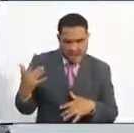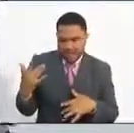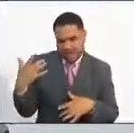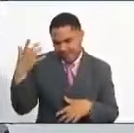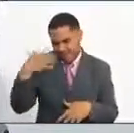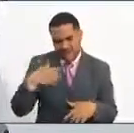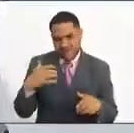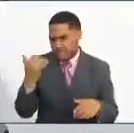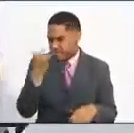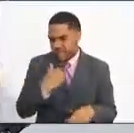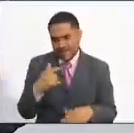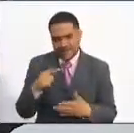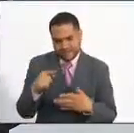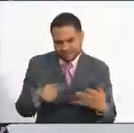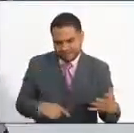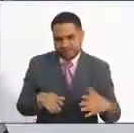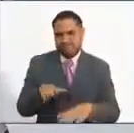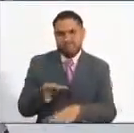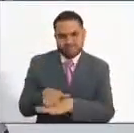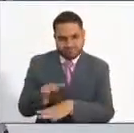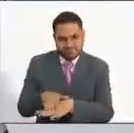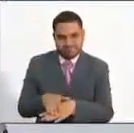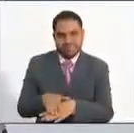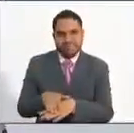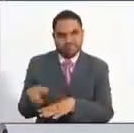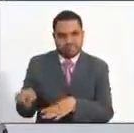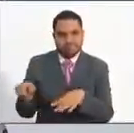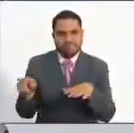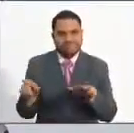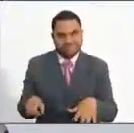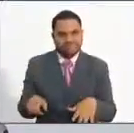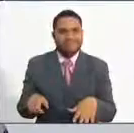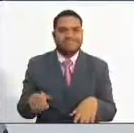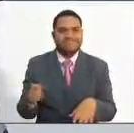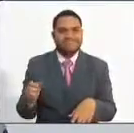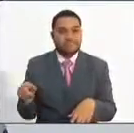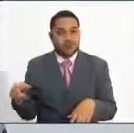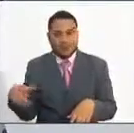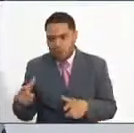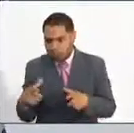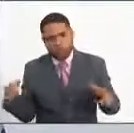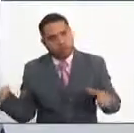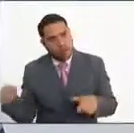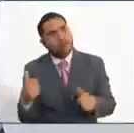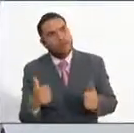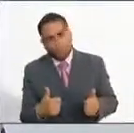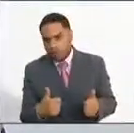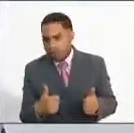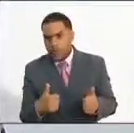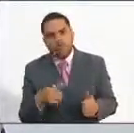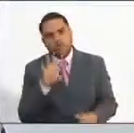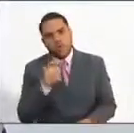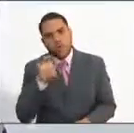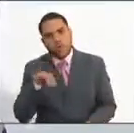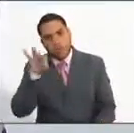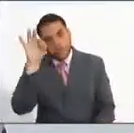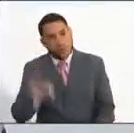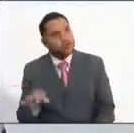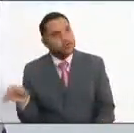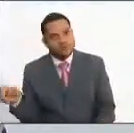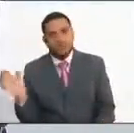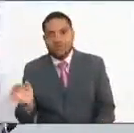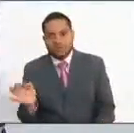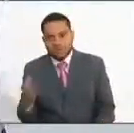y va a salir. Es la mayoría de las veces todo el mundo termina superando el periodo de prueba, o más del 99% de lo que nos dan las